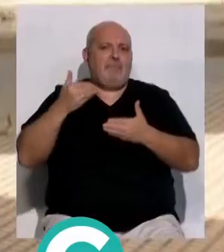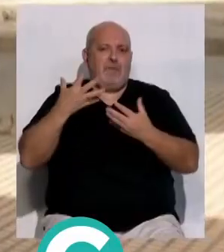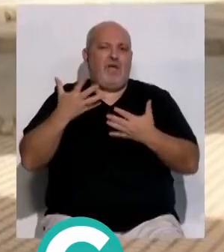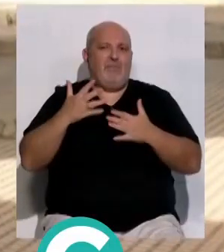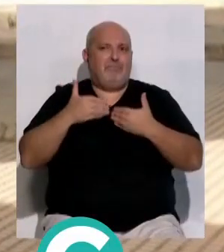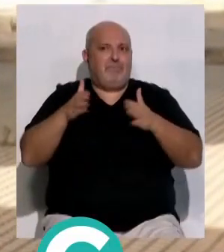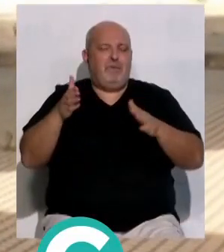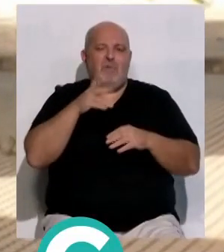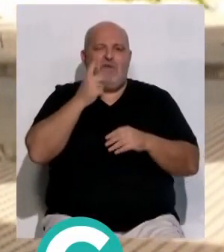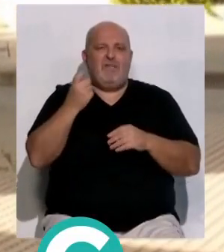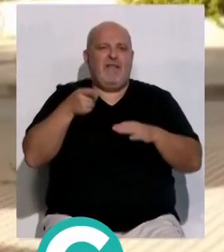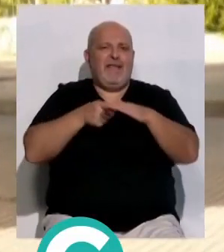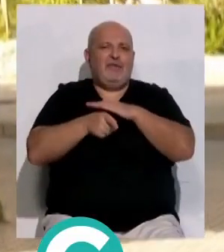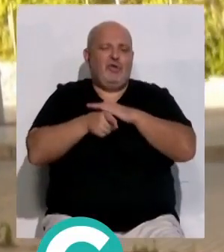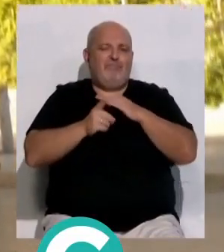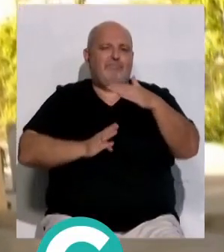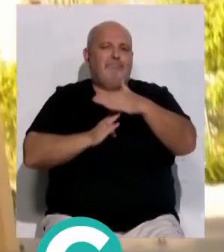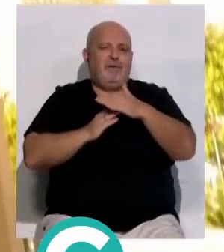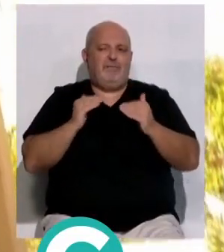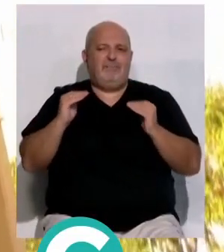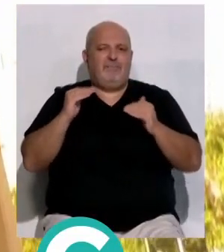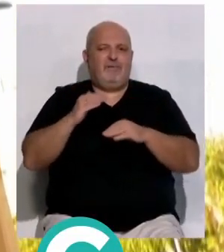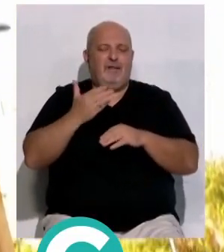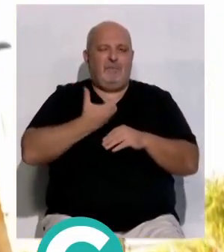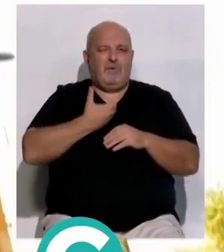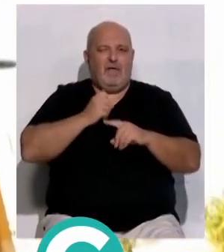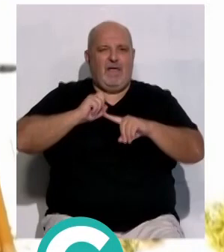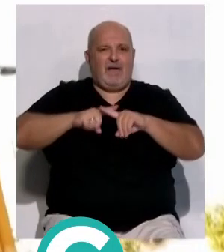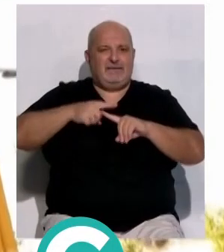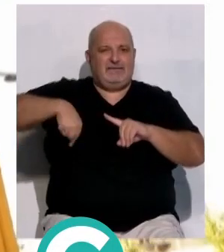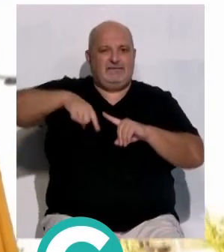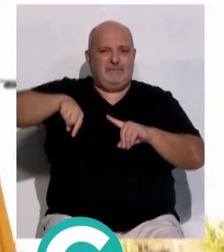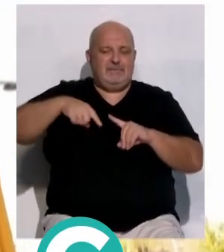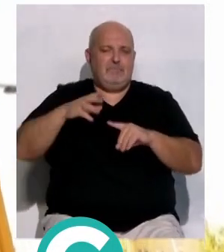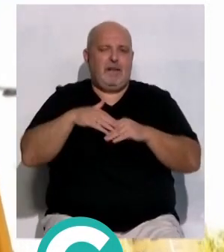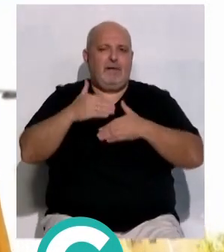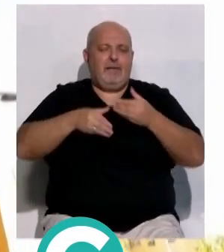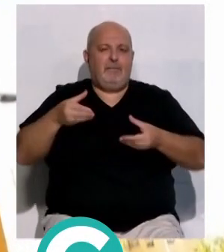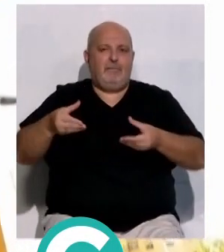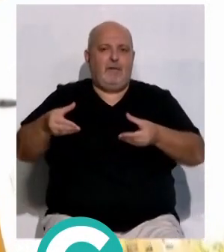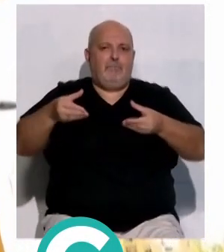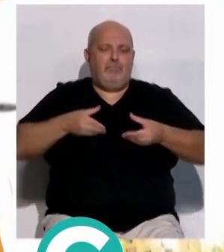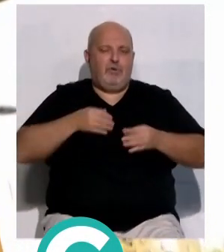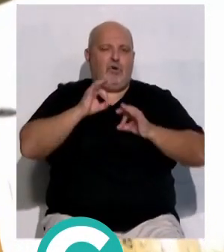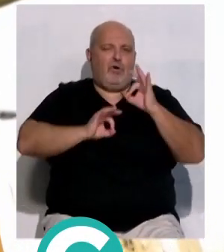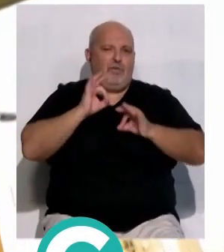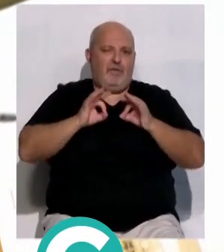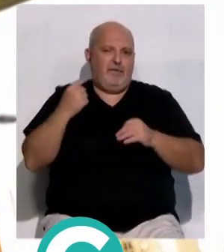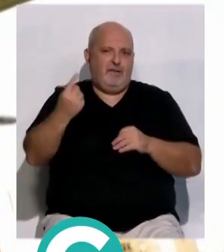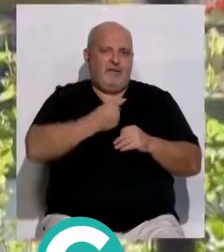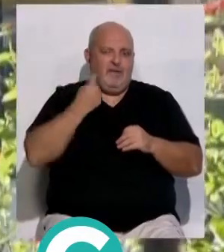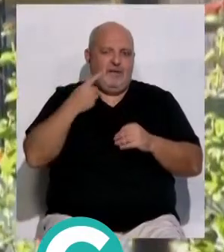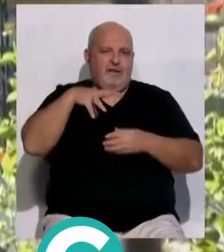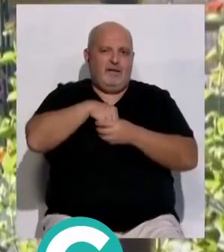la licitación por la falta de gestión de la anterior administración en el Ayuntamiento para el traslado de las organizaciones y entidades